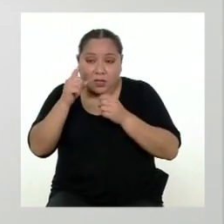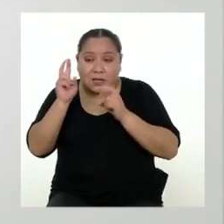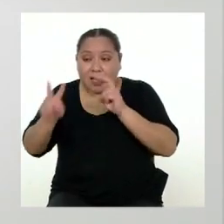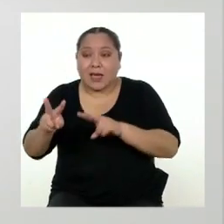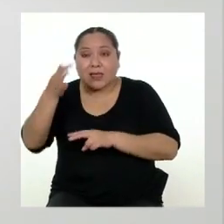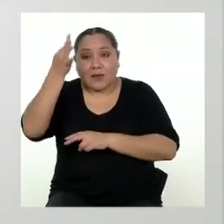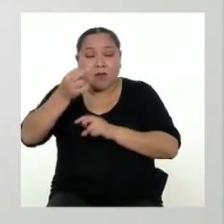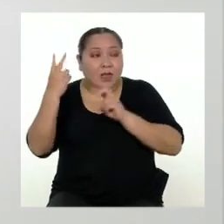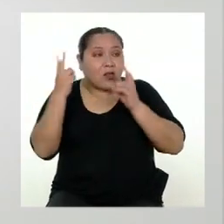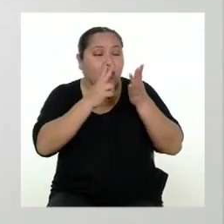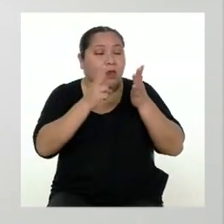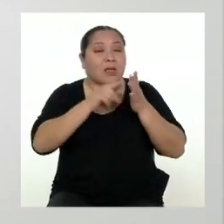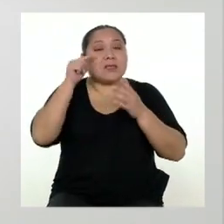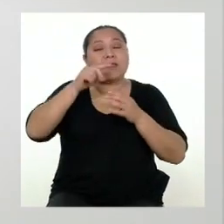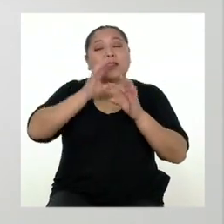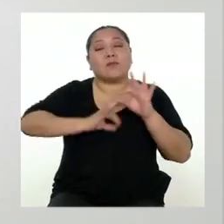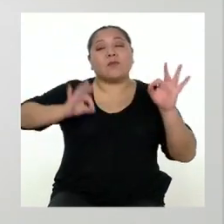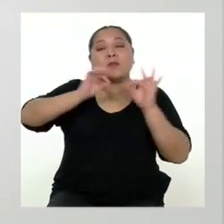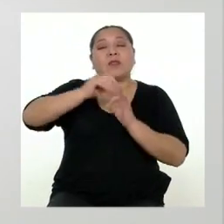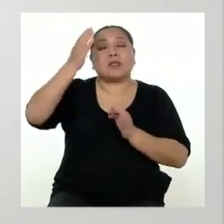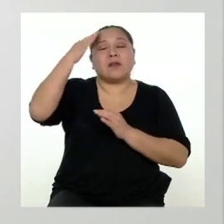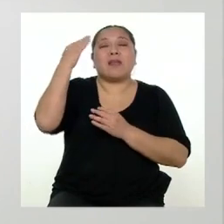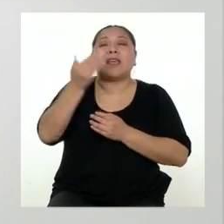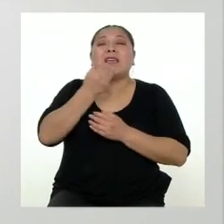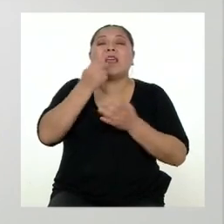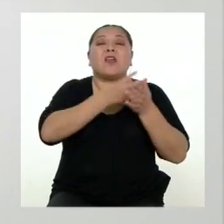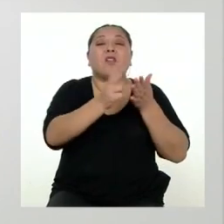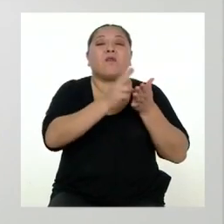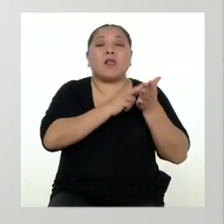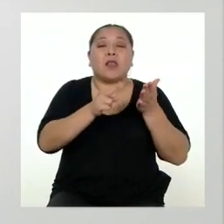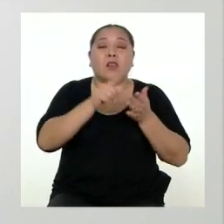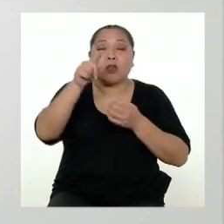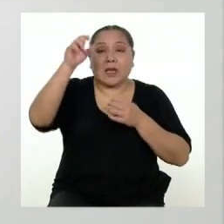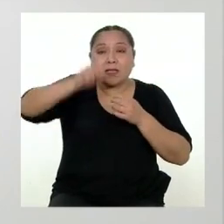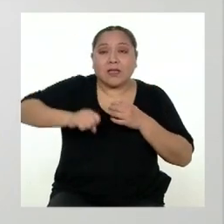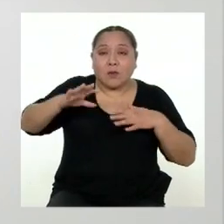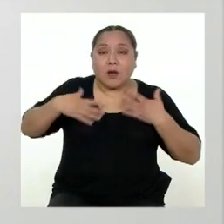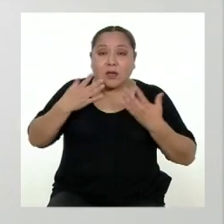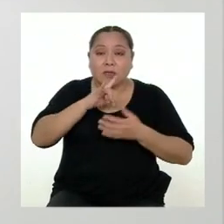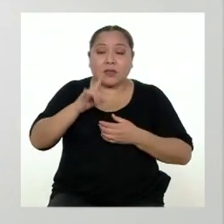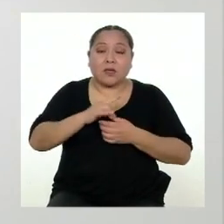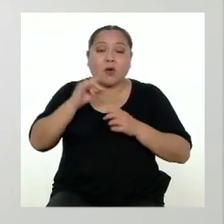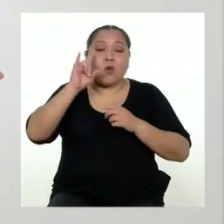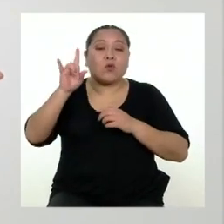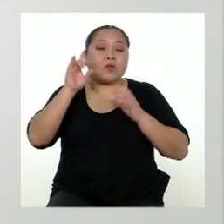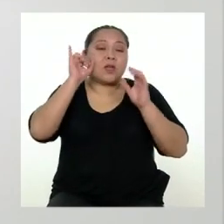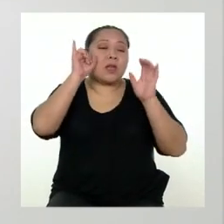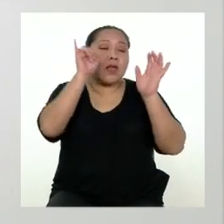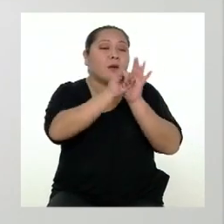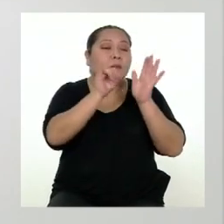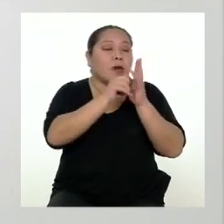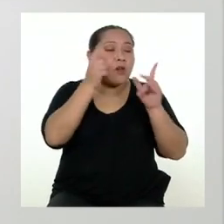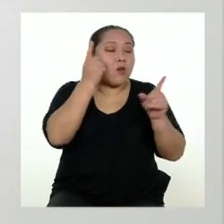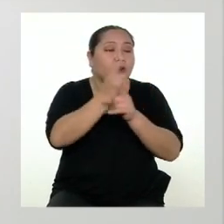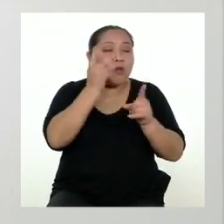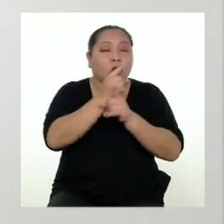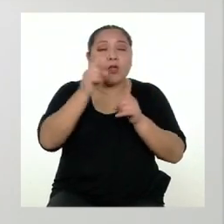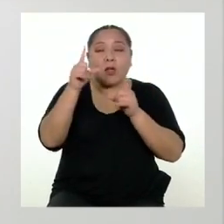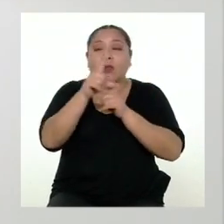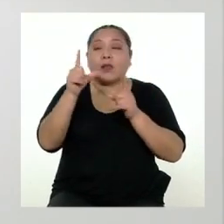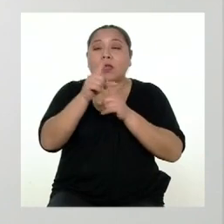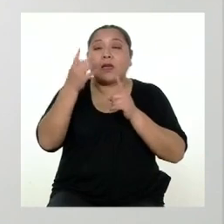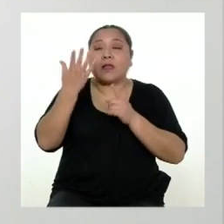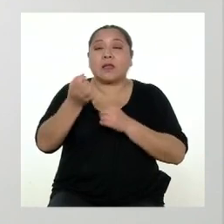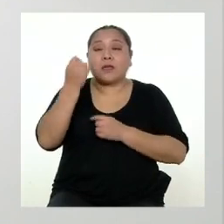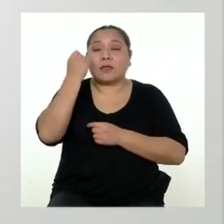importante tener claridad sobre los destinatarios. Lo que sí podrías hacer es utilizar las imágenes adecuadas, un tipo de letra